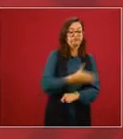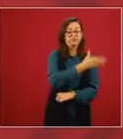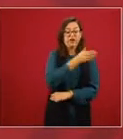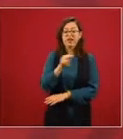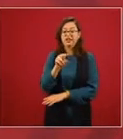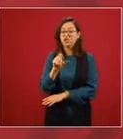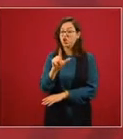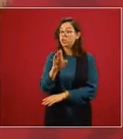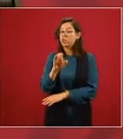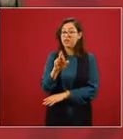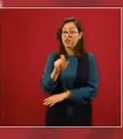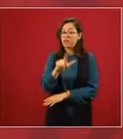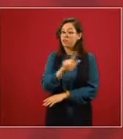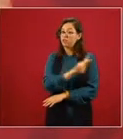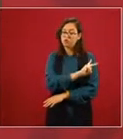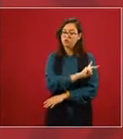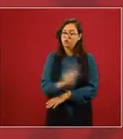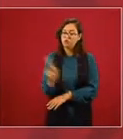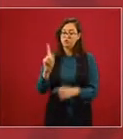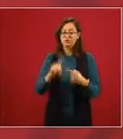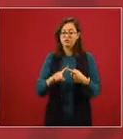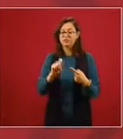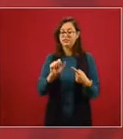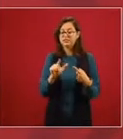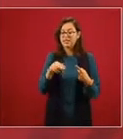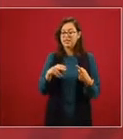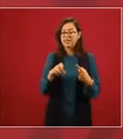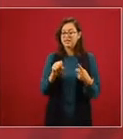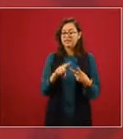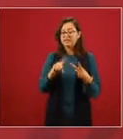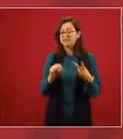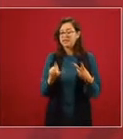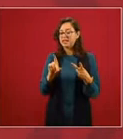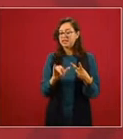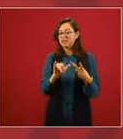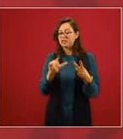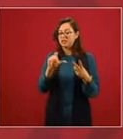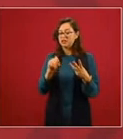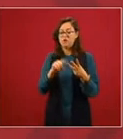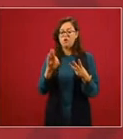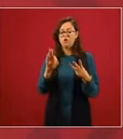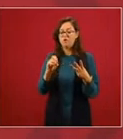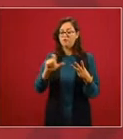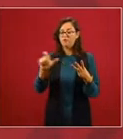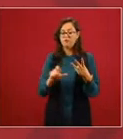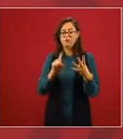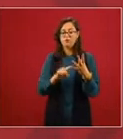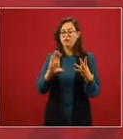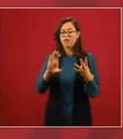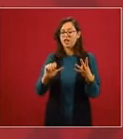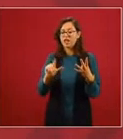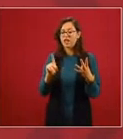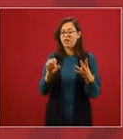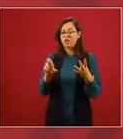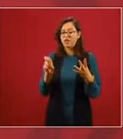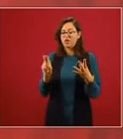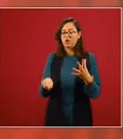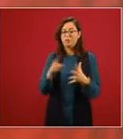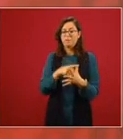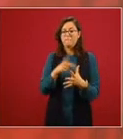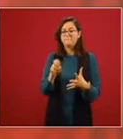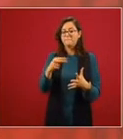esto es salinas cedillo fox cadarón peña nieto